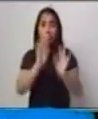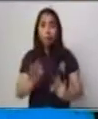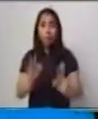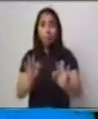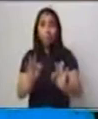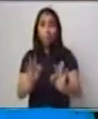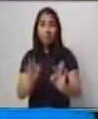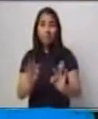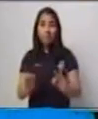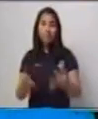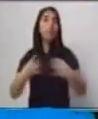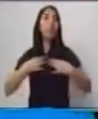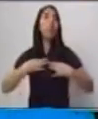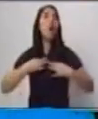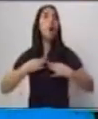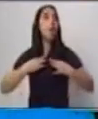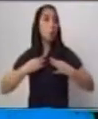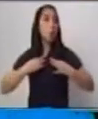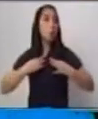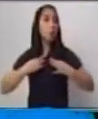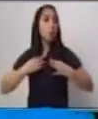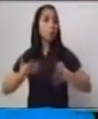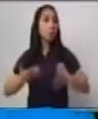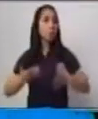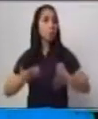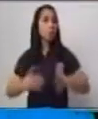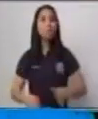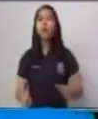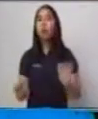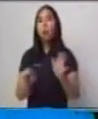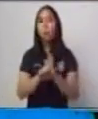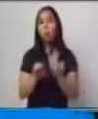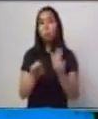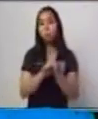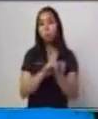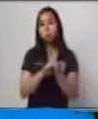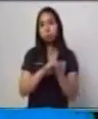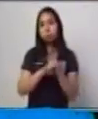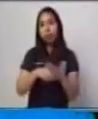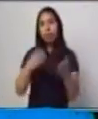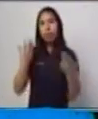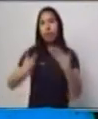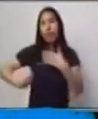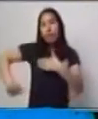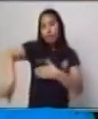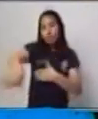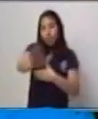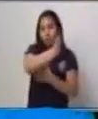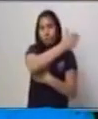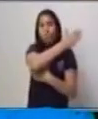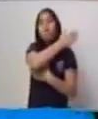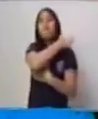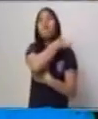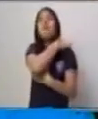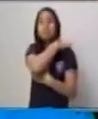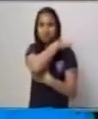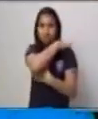utilizamos, en algunas ocasiones, diariamente, como esta chalina.